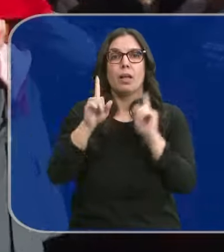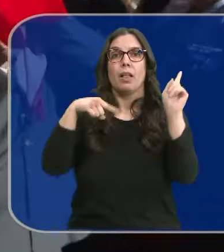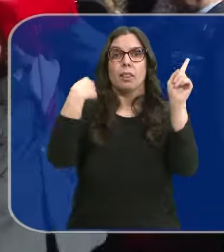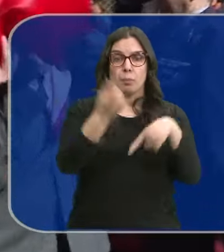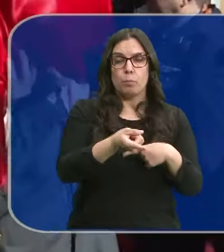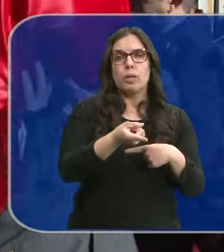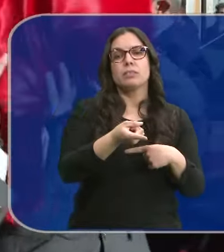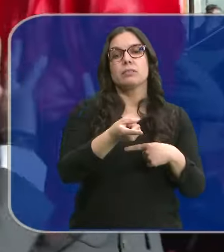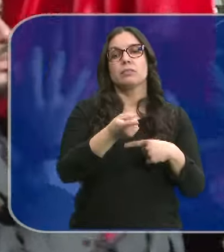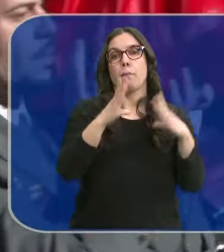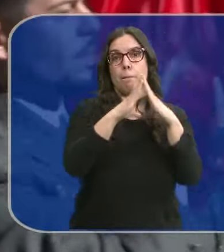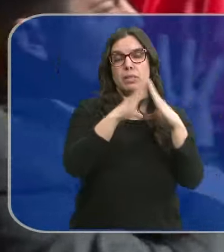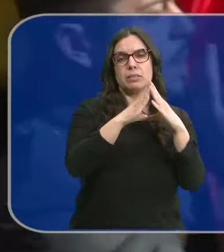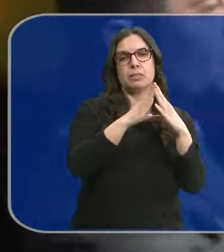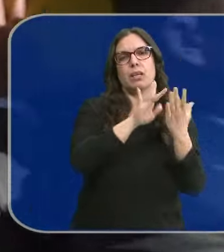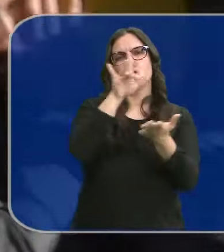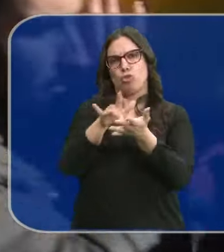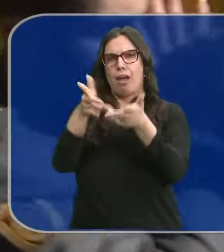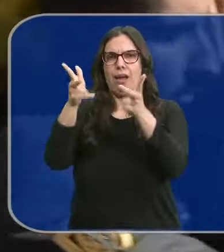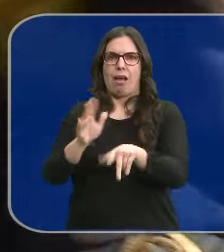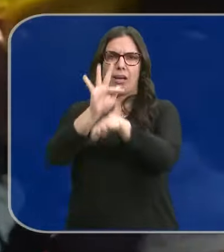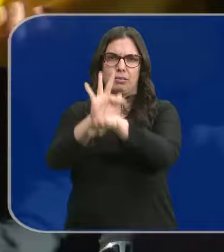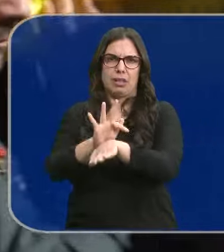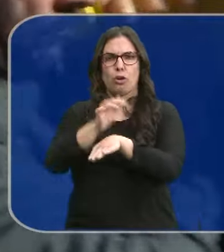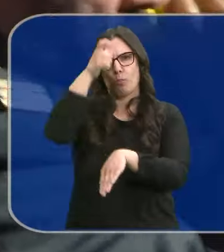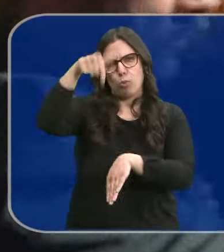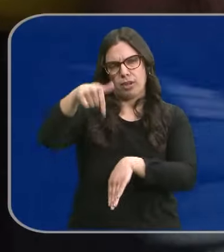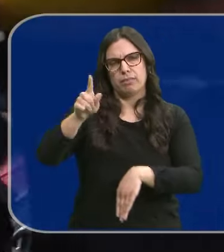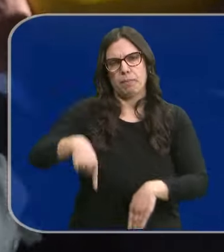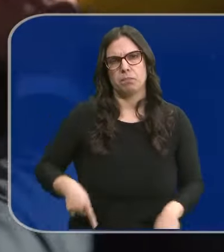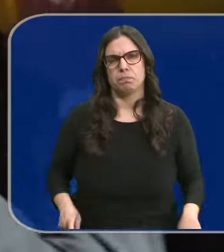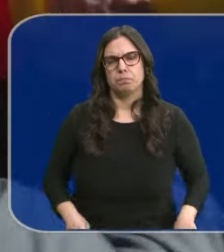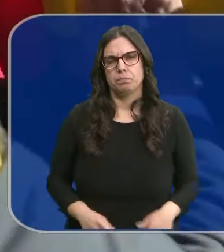Posteriormente, después del funeral, se ha procedido al entierro en la localidad.